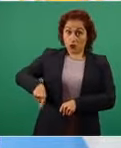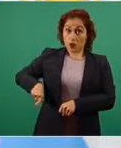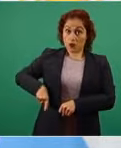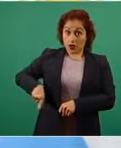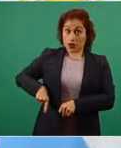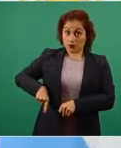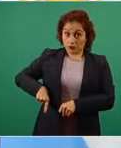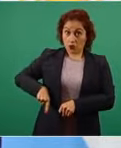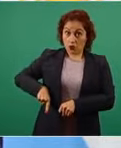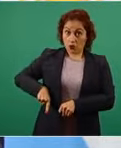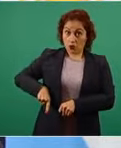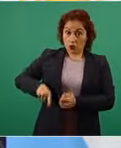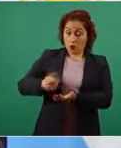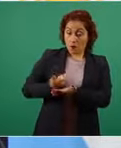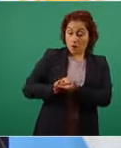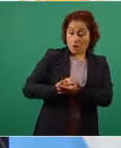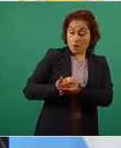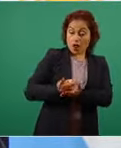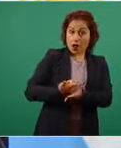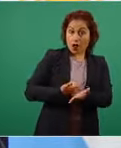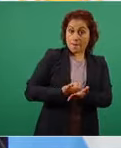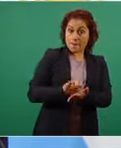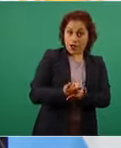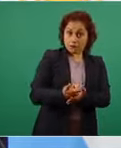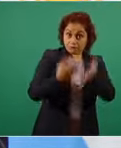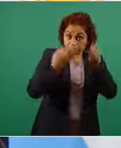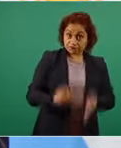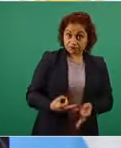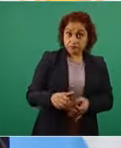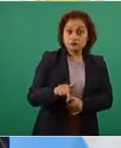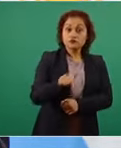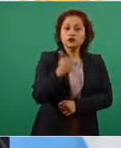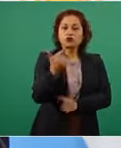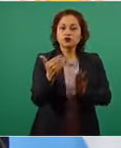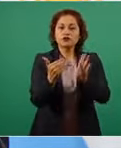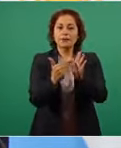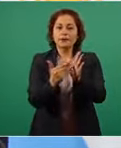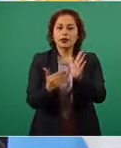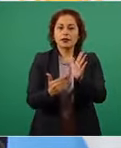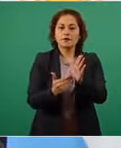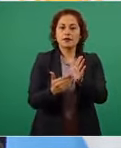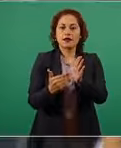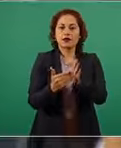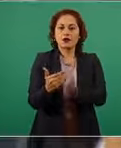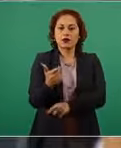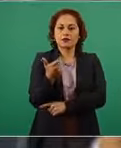12 mil millones de pesos para publicidad a los medios